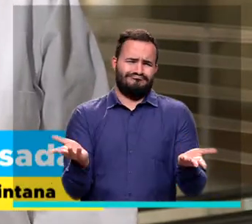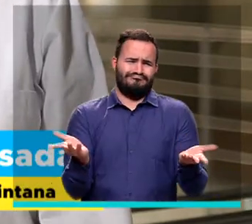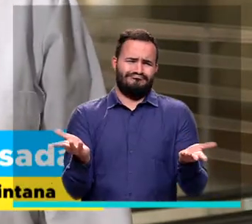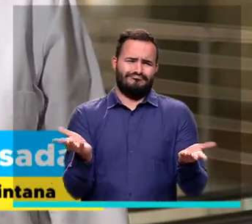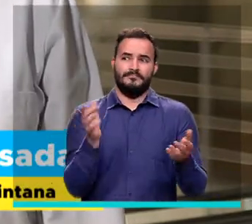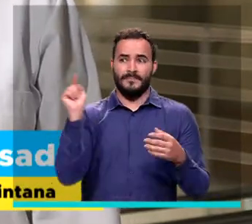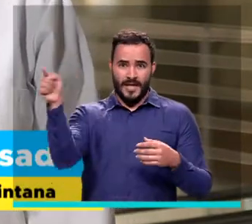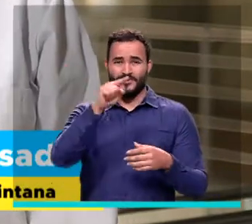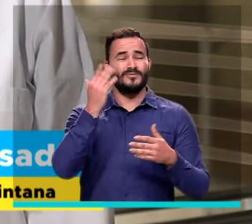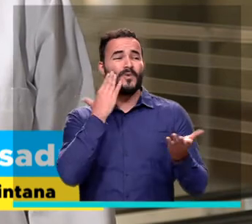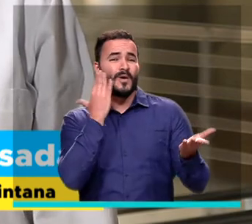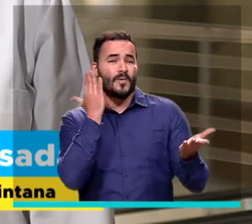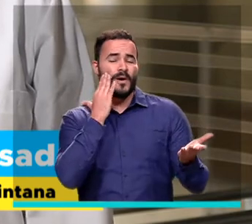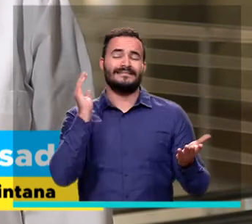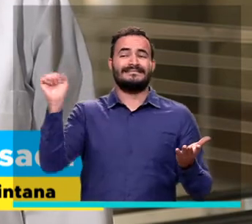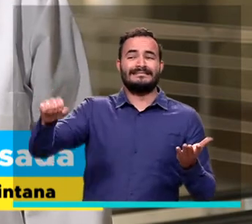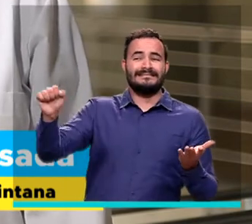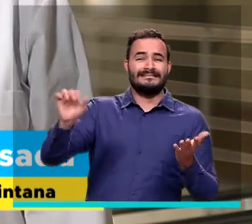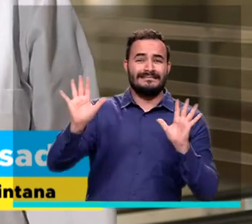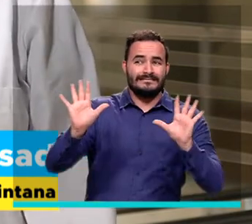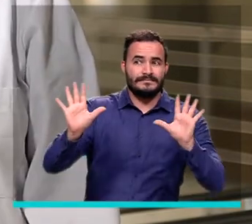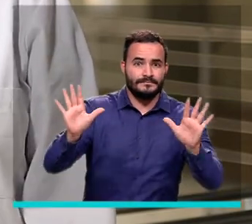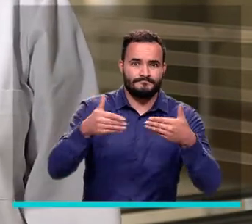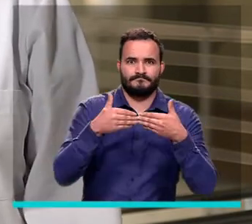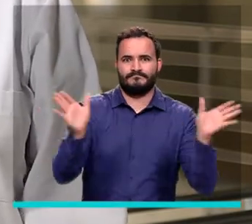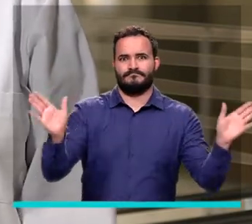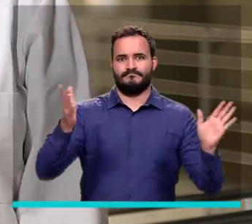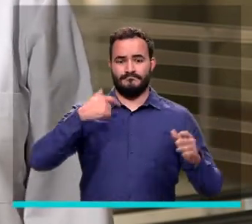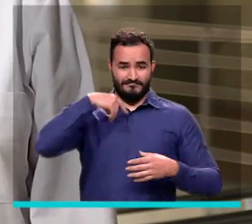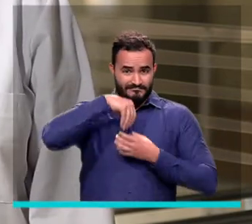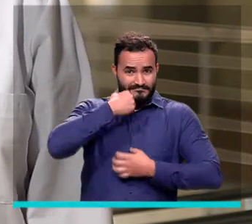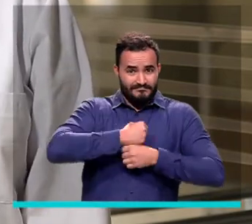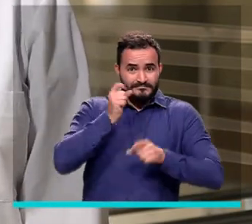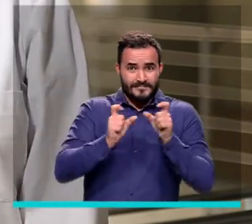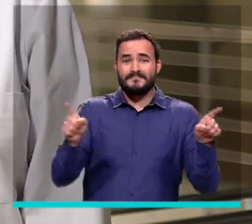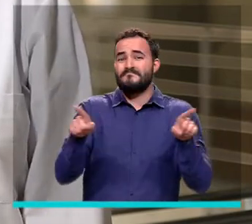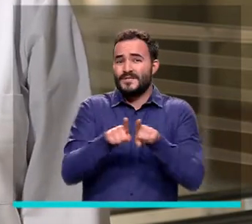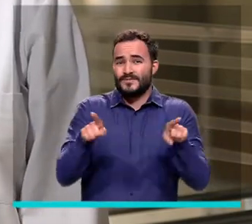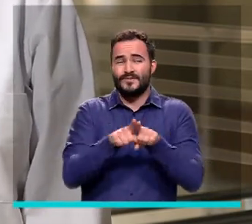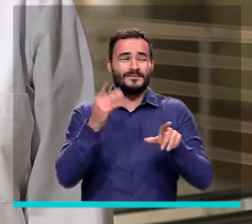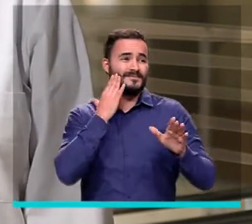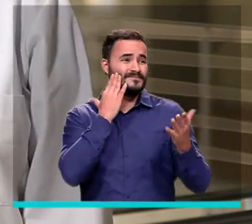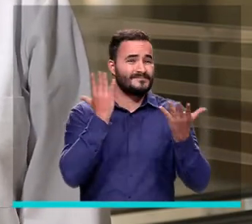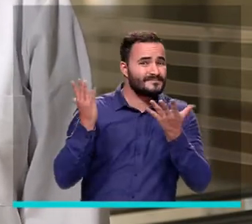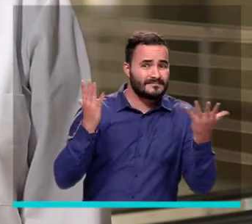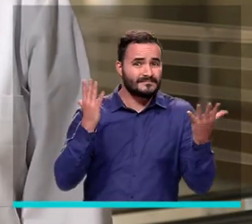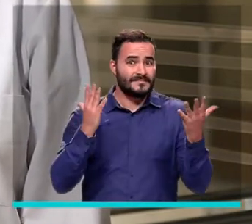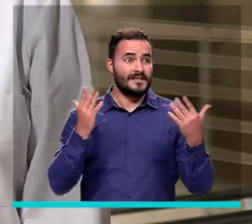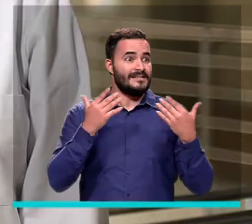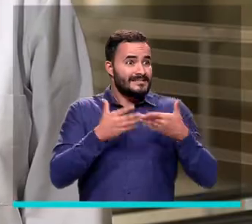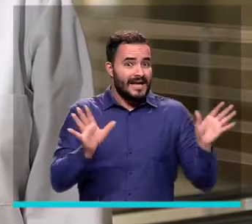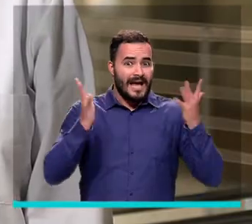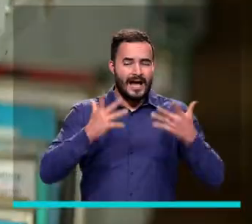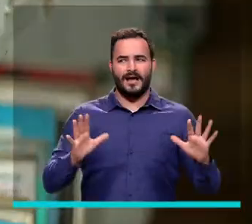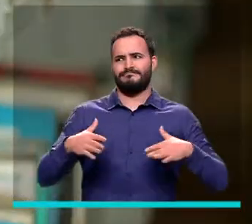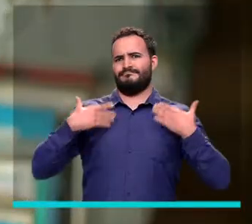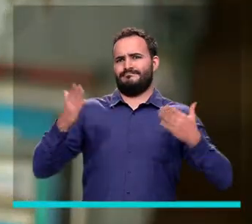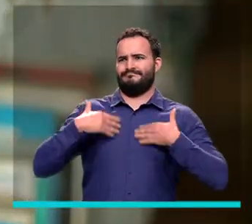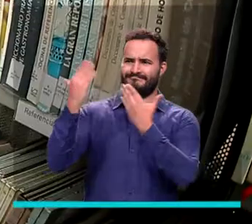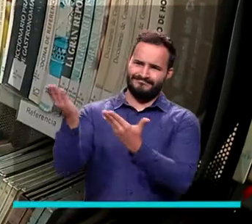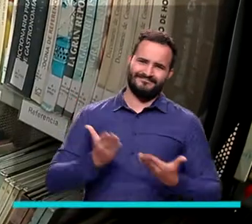esperando también volver a retornar a las actividades presenciales y nosotros estábamos también esperándolos con toda la energía para empezar este año.